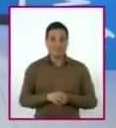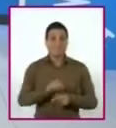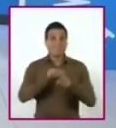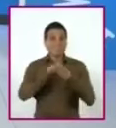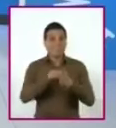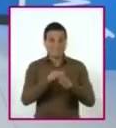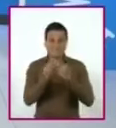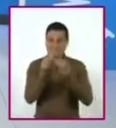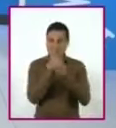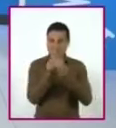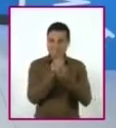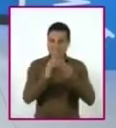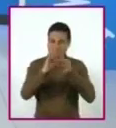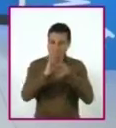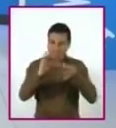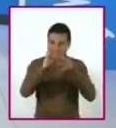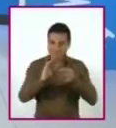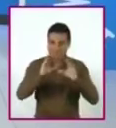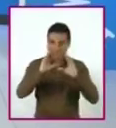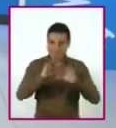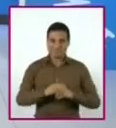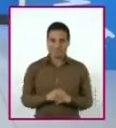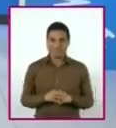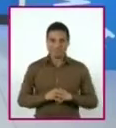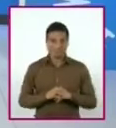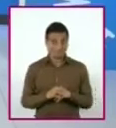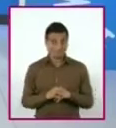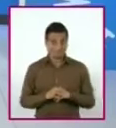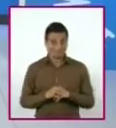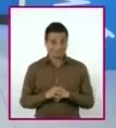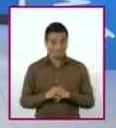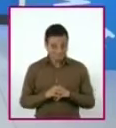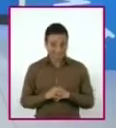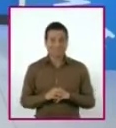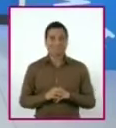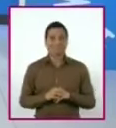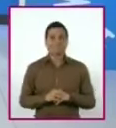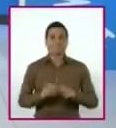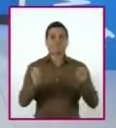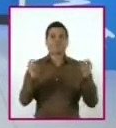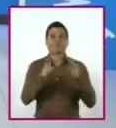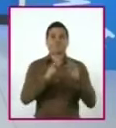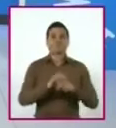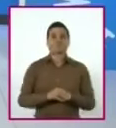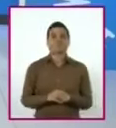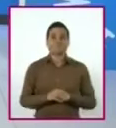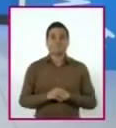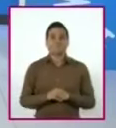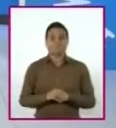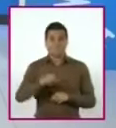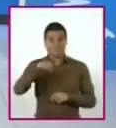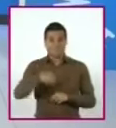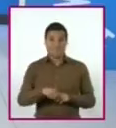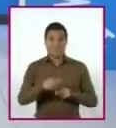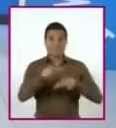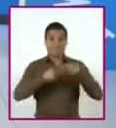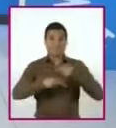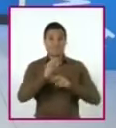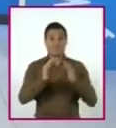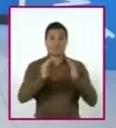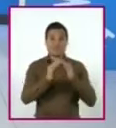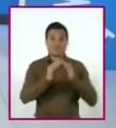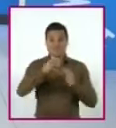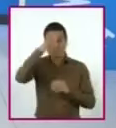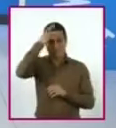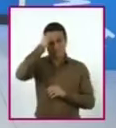explorando y descubriendo el mundo de las matemáticas. Los esperamos en Regreso a Clases Aprende en